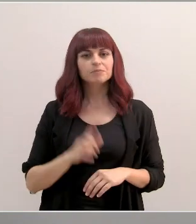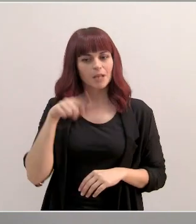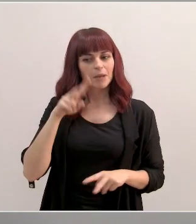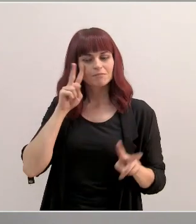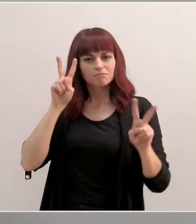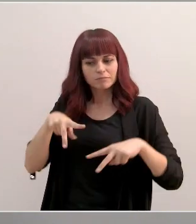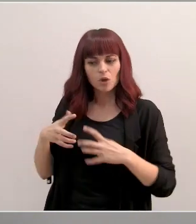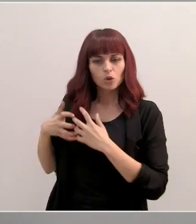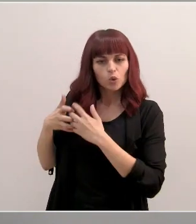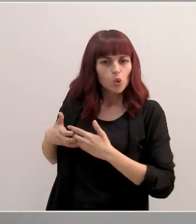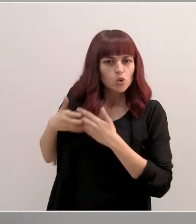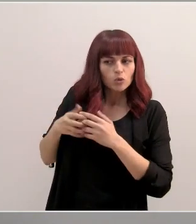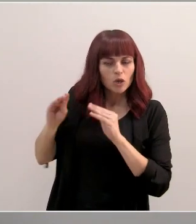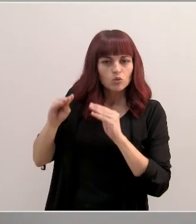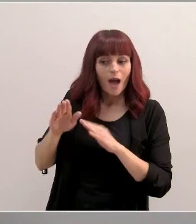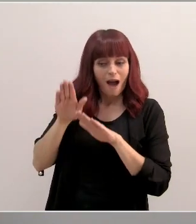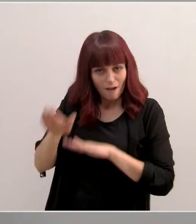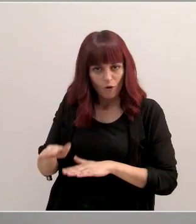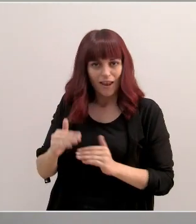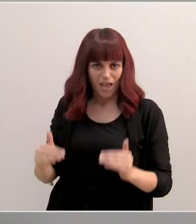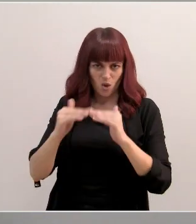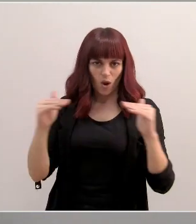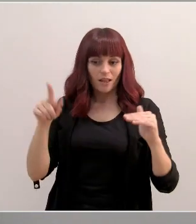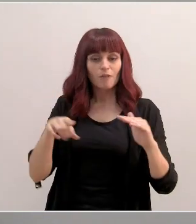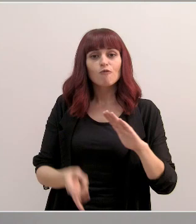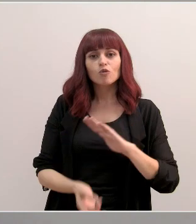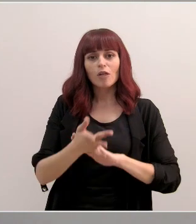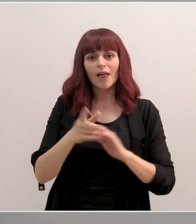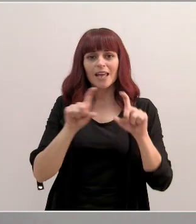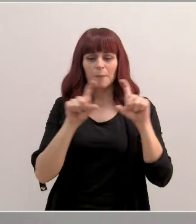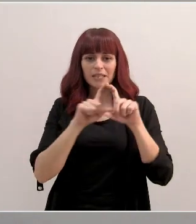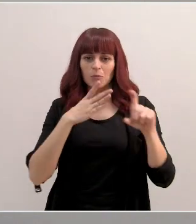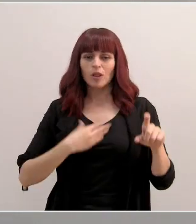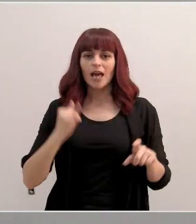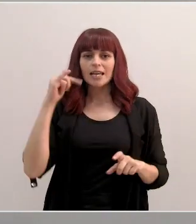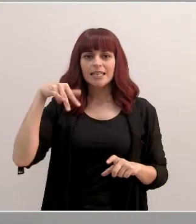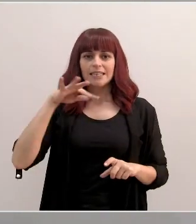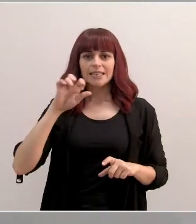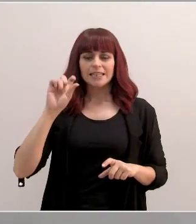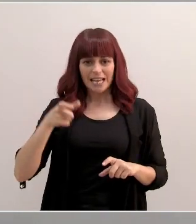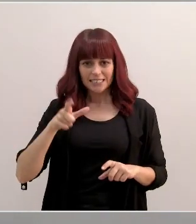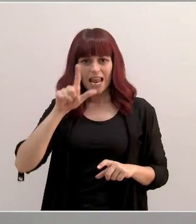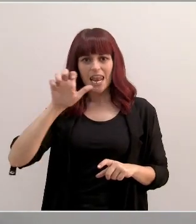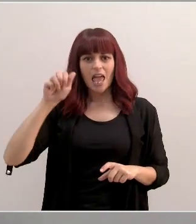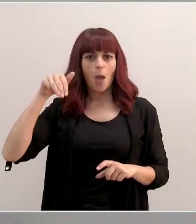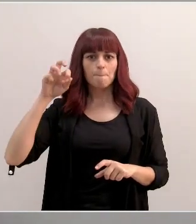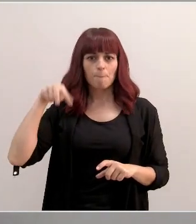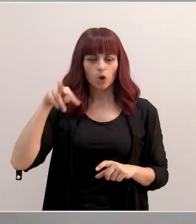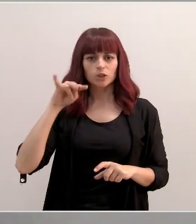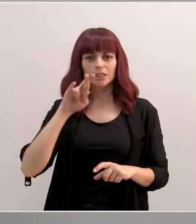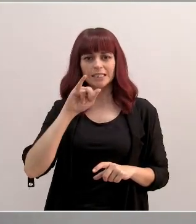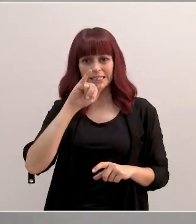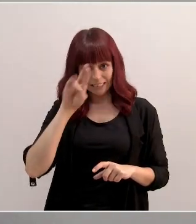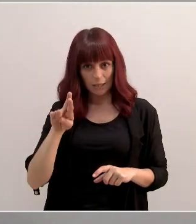reconocida por su lucha a favor de la igualdad la fundadora de la empresa murciana Impex Le Montri, Ramona López Gómez, que